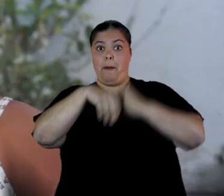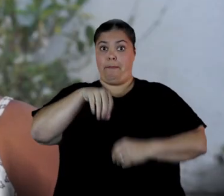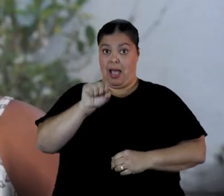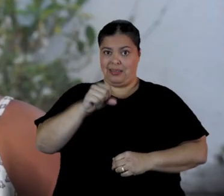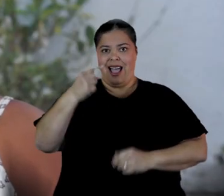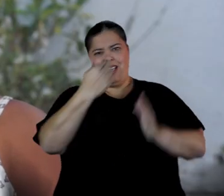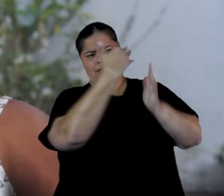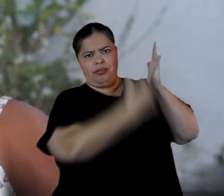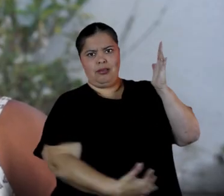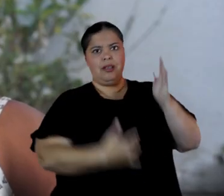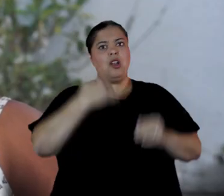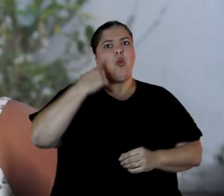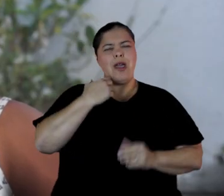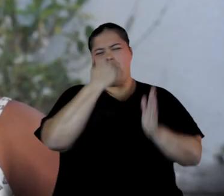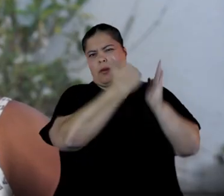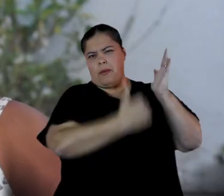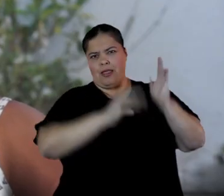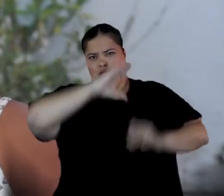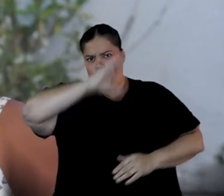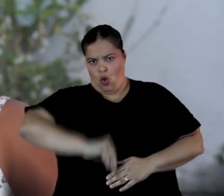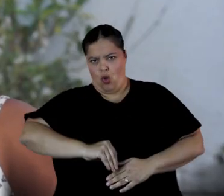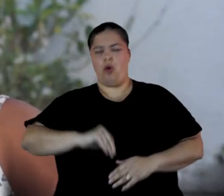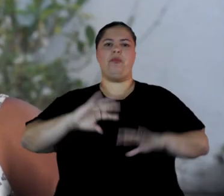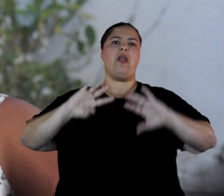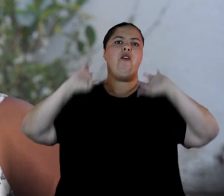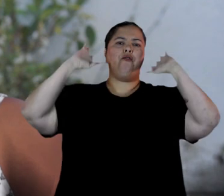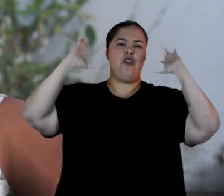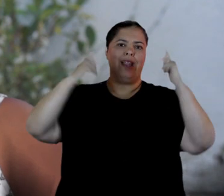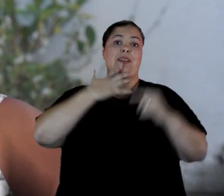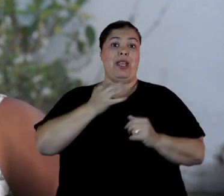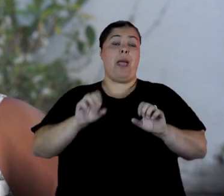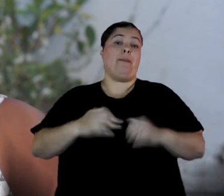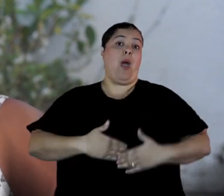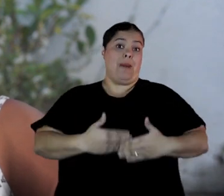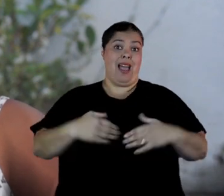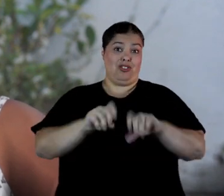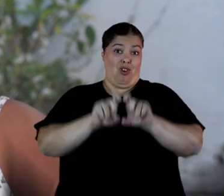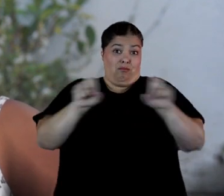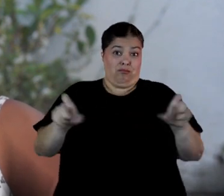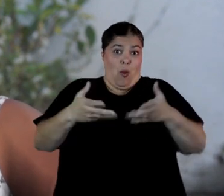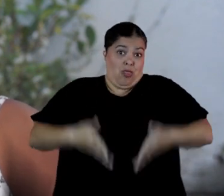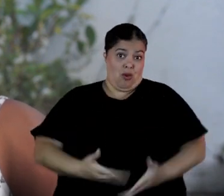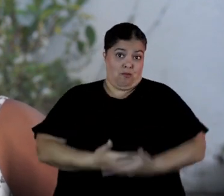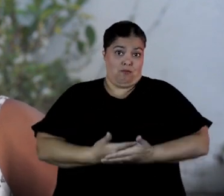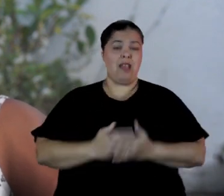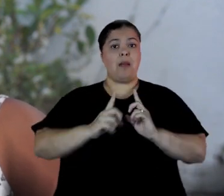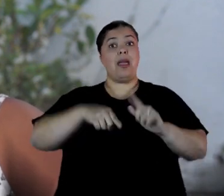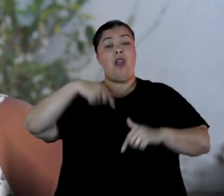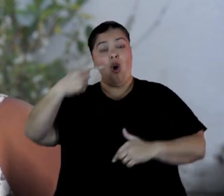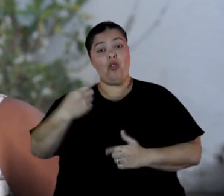Entonces, tenemos la violencia obstétrica, tenemos también la violencia étnica racial.